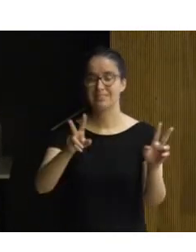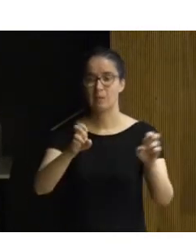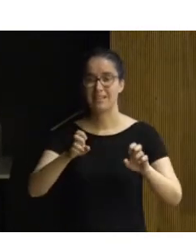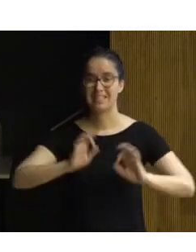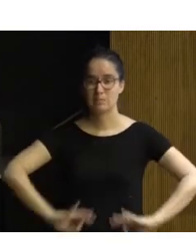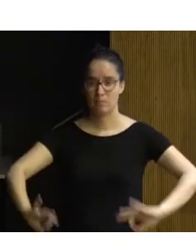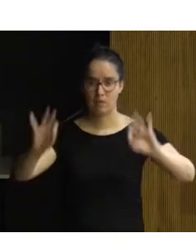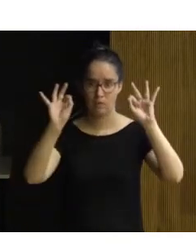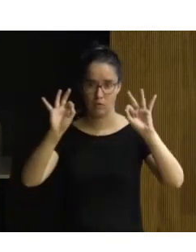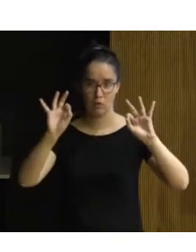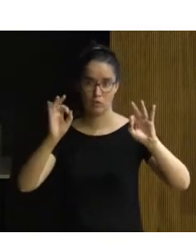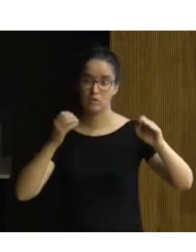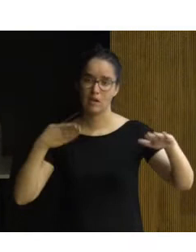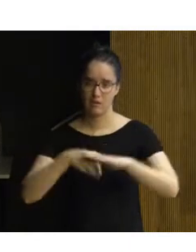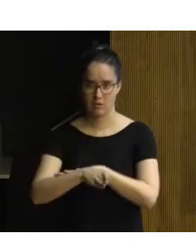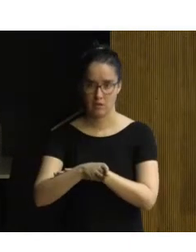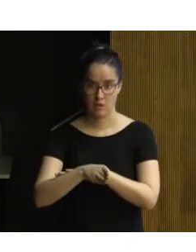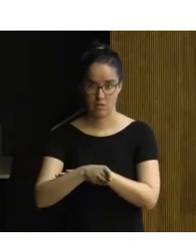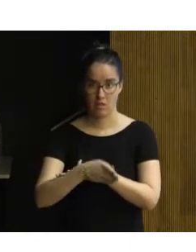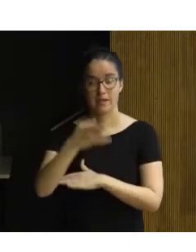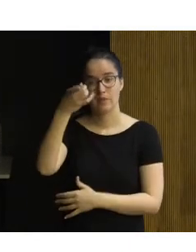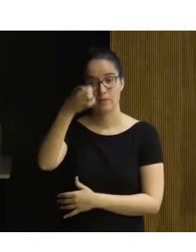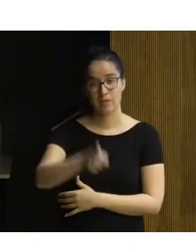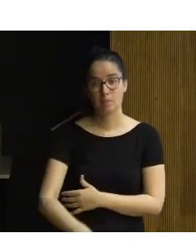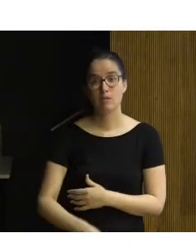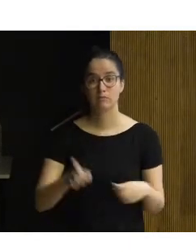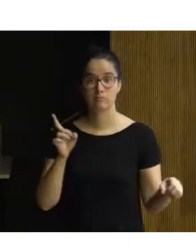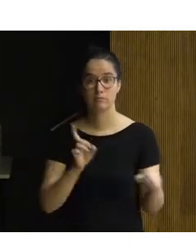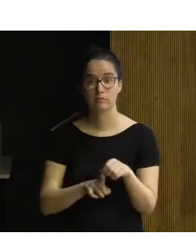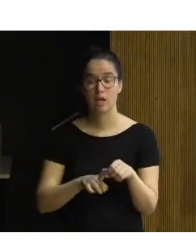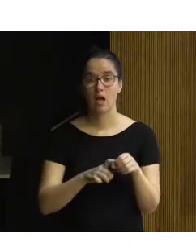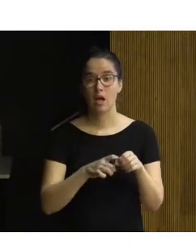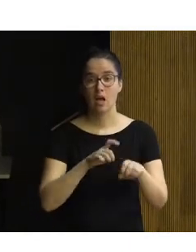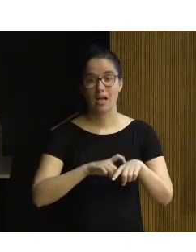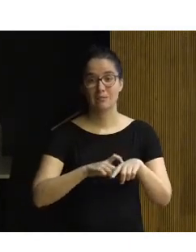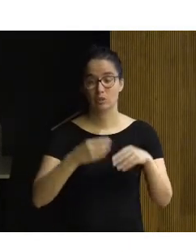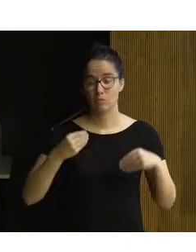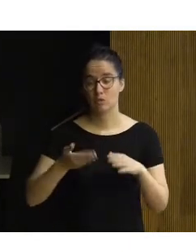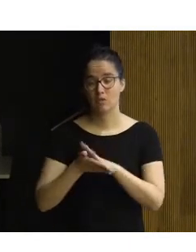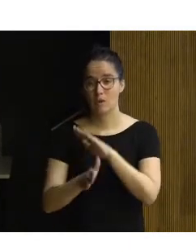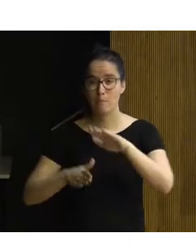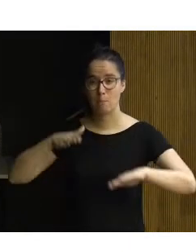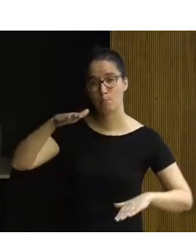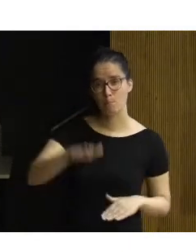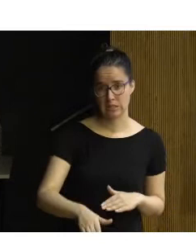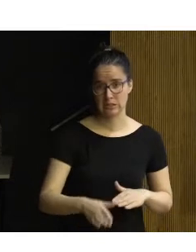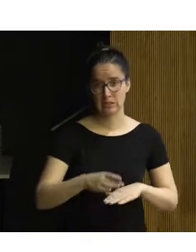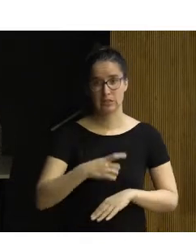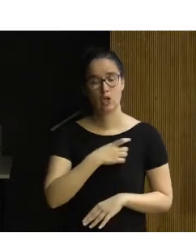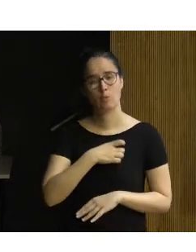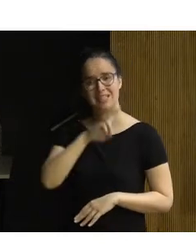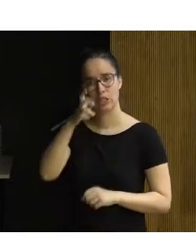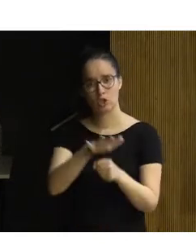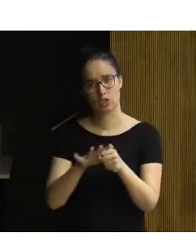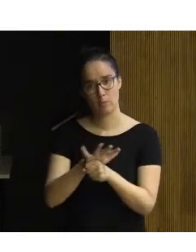específicos de accesibilidad. También se están incluyendo estos aspectos, lo cual es un paso más en comités en otras